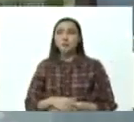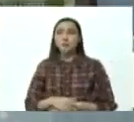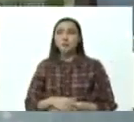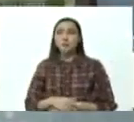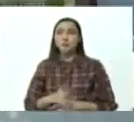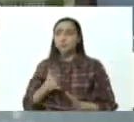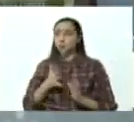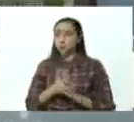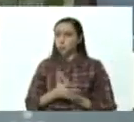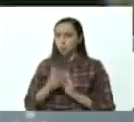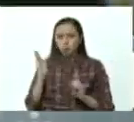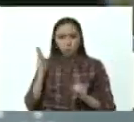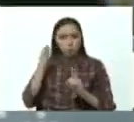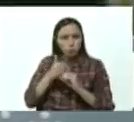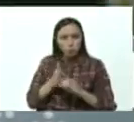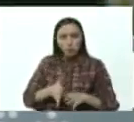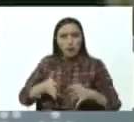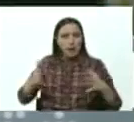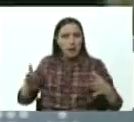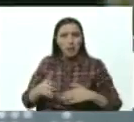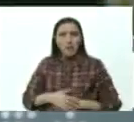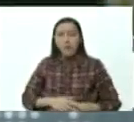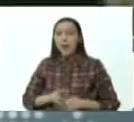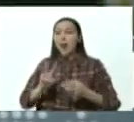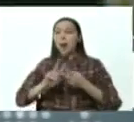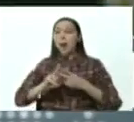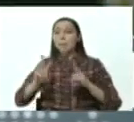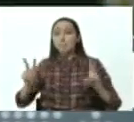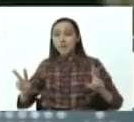el propósito mayor que es la paz,